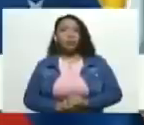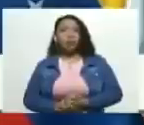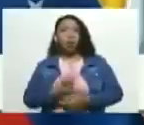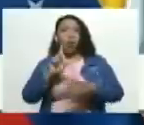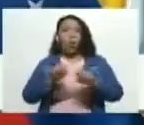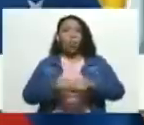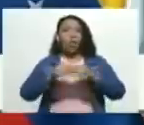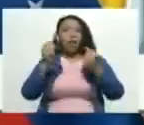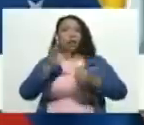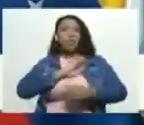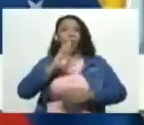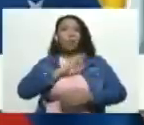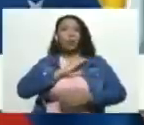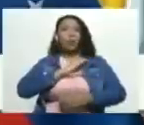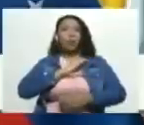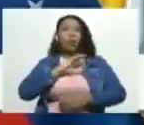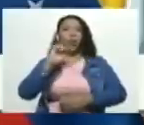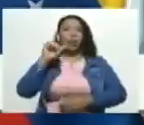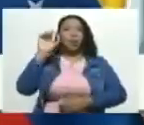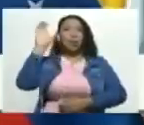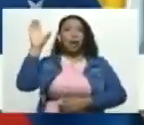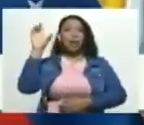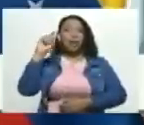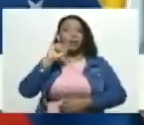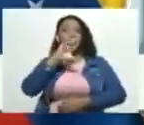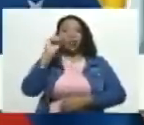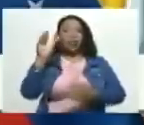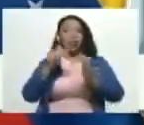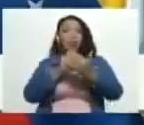patrimonial por encima de los 30 mil millones de dólares